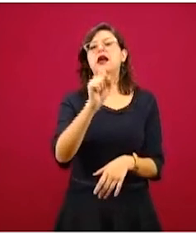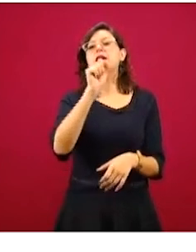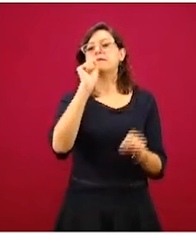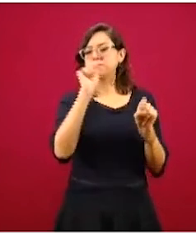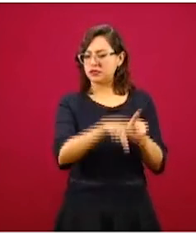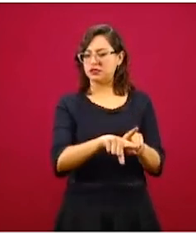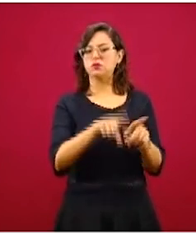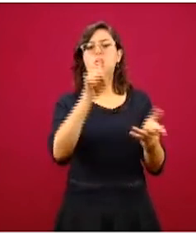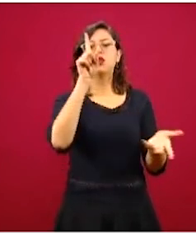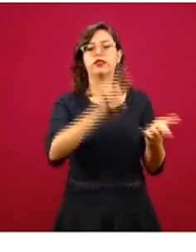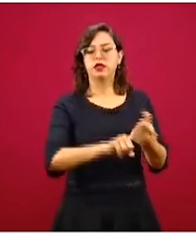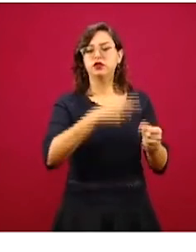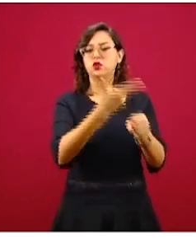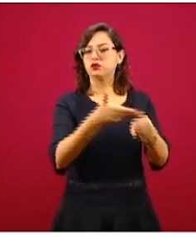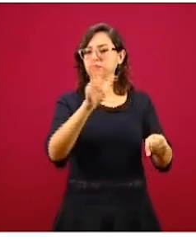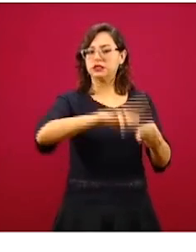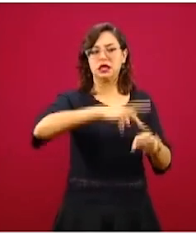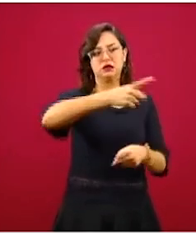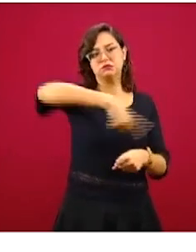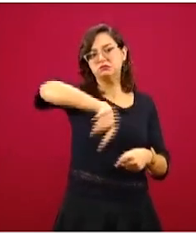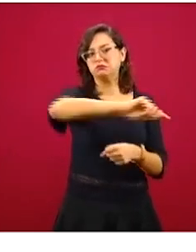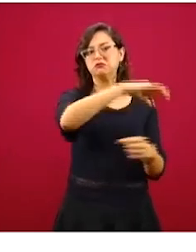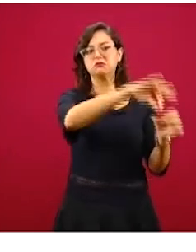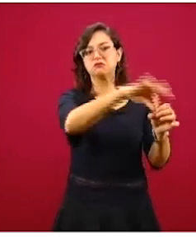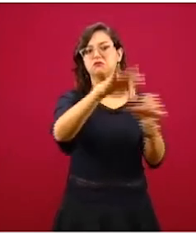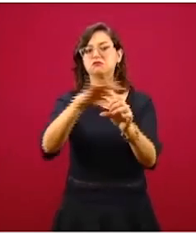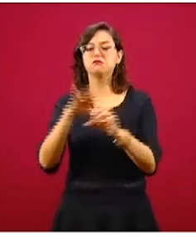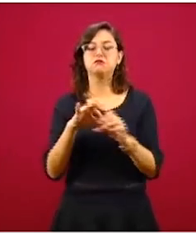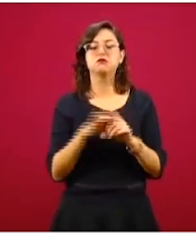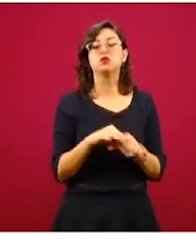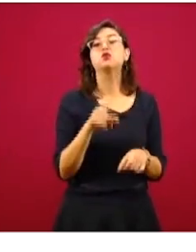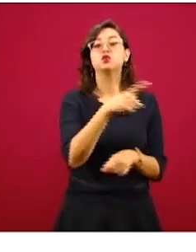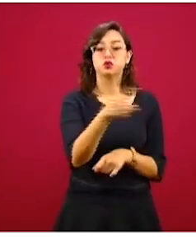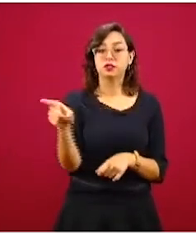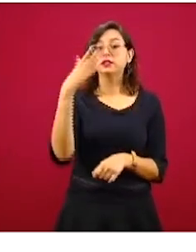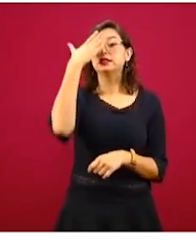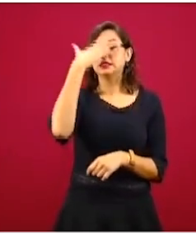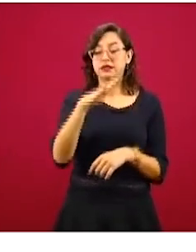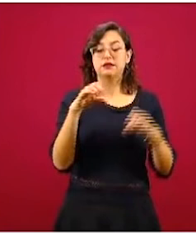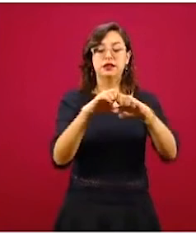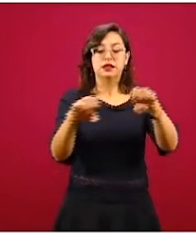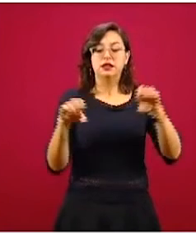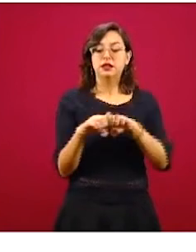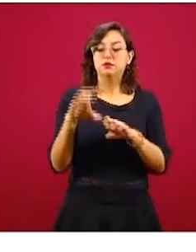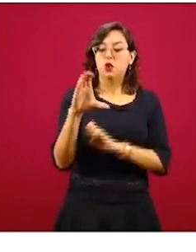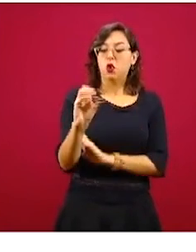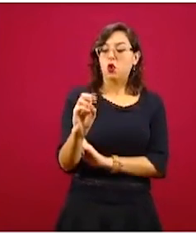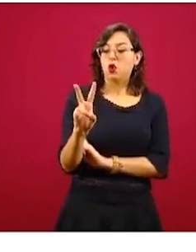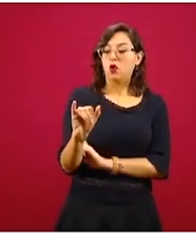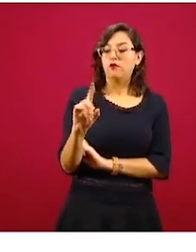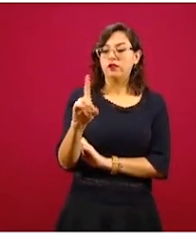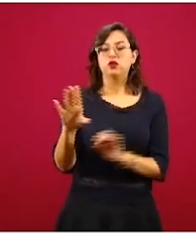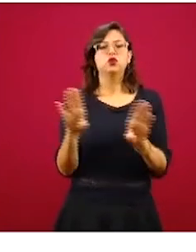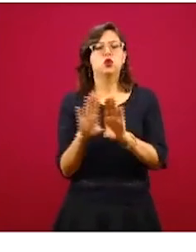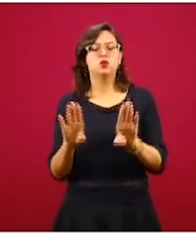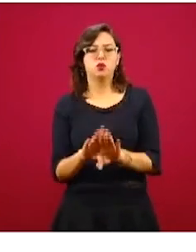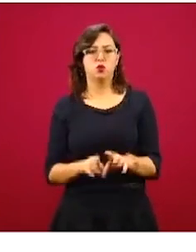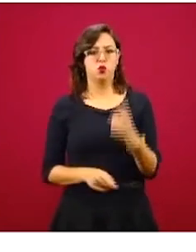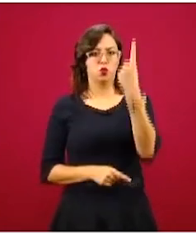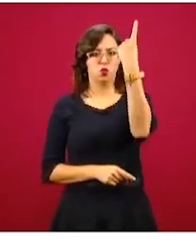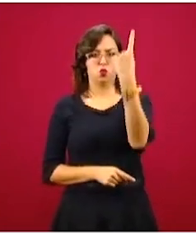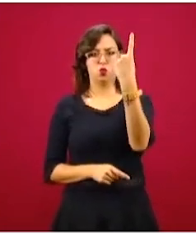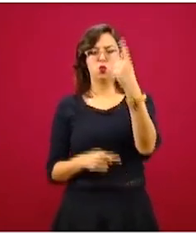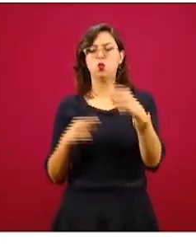comunidad de un hospital. Ustedes lo saben, los equipos COVID se integraron, se forman con un especialista,